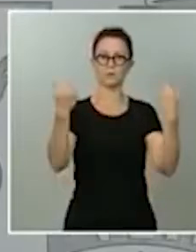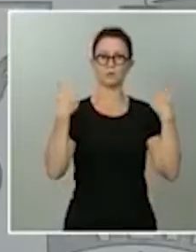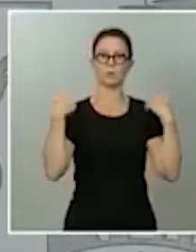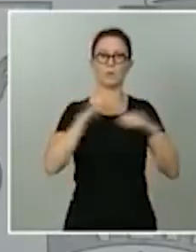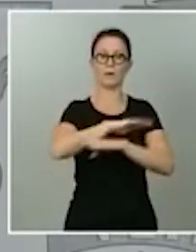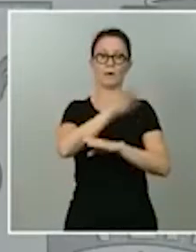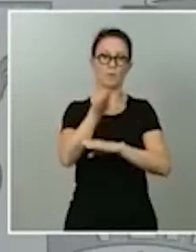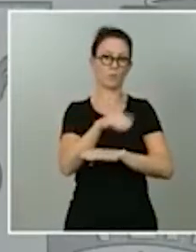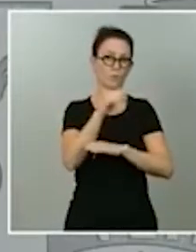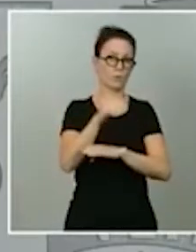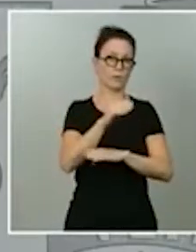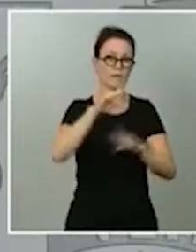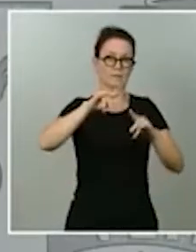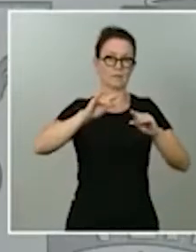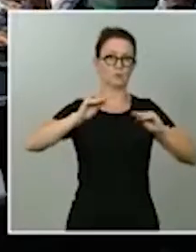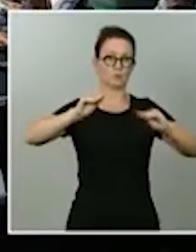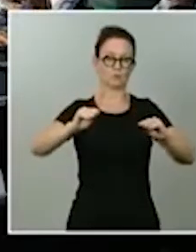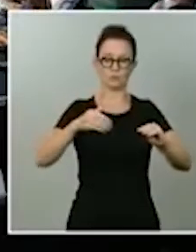de que lo hacen.